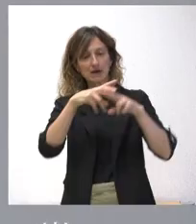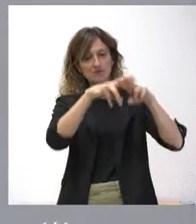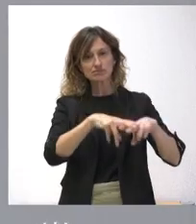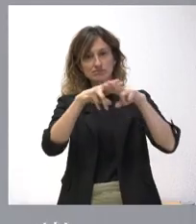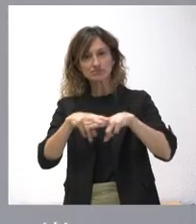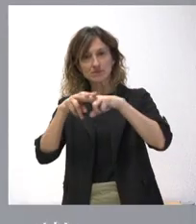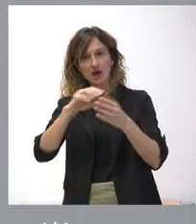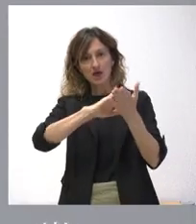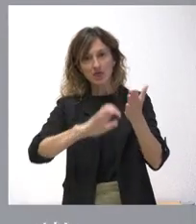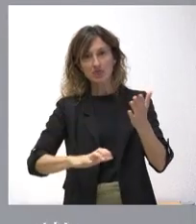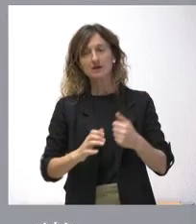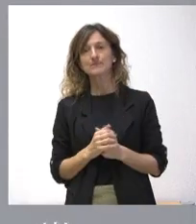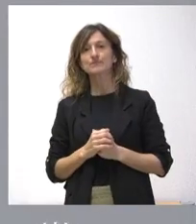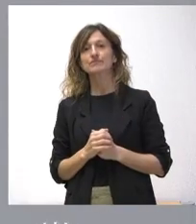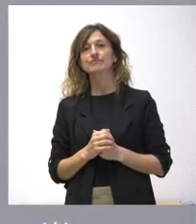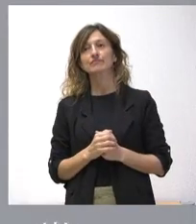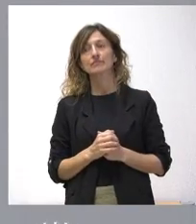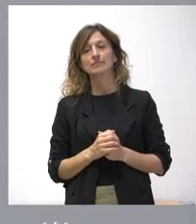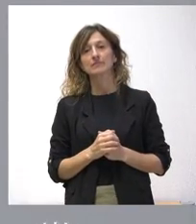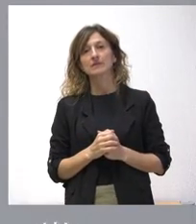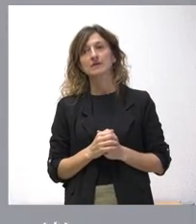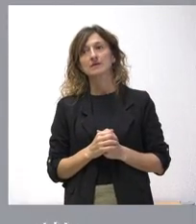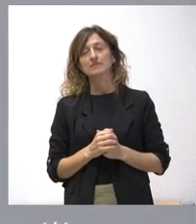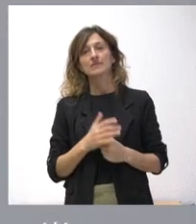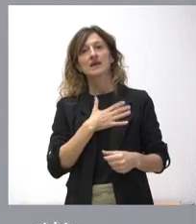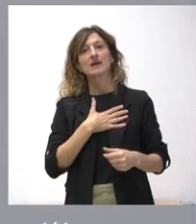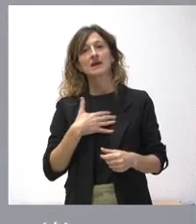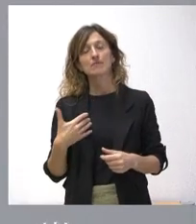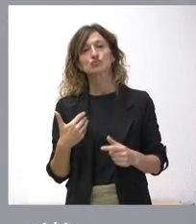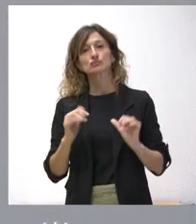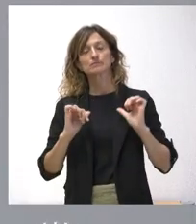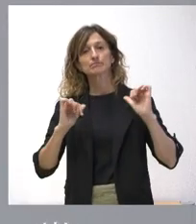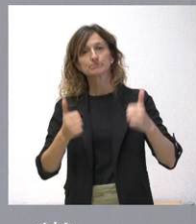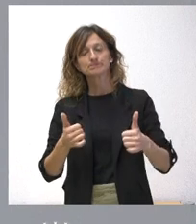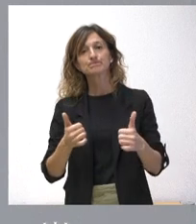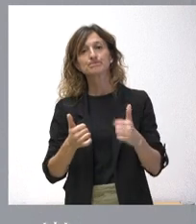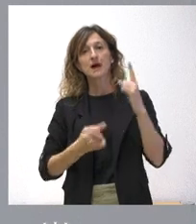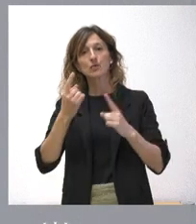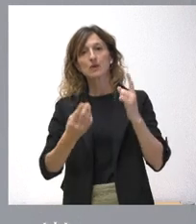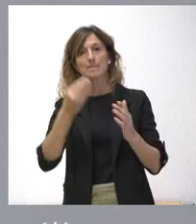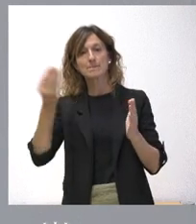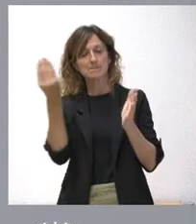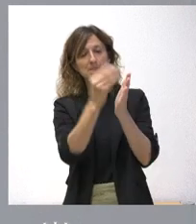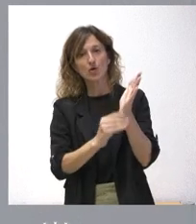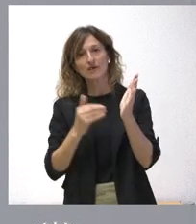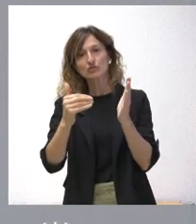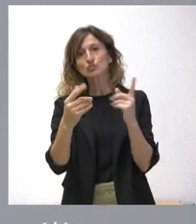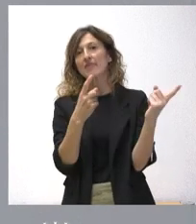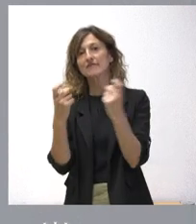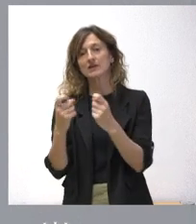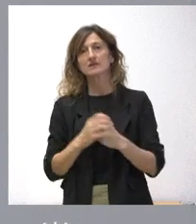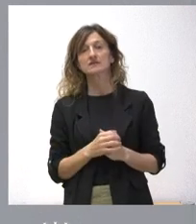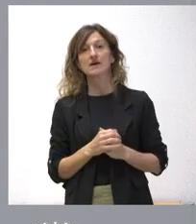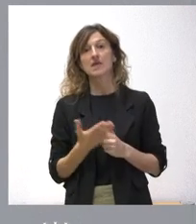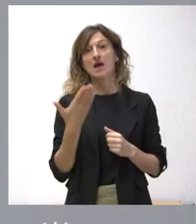Consejo Económico y Social para incorporar, pues, alguna mejora, si fuera necesario. Y